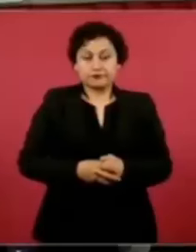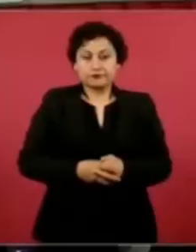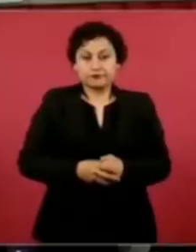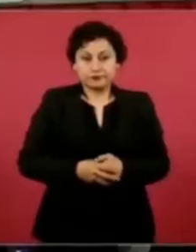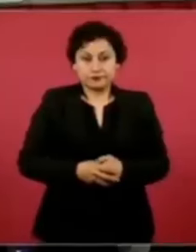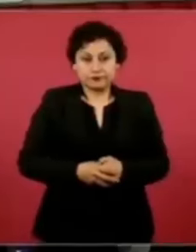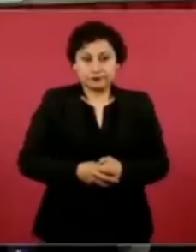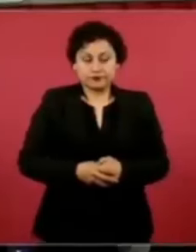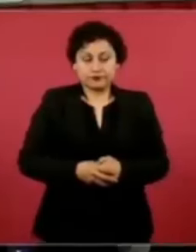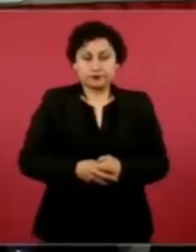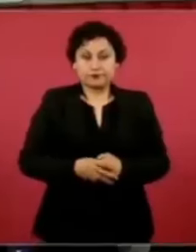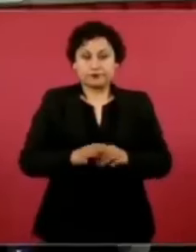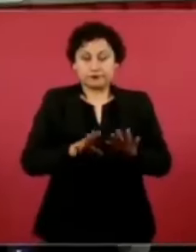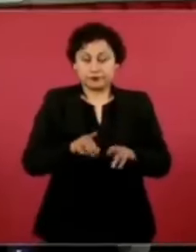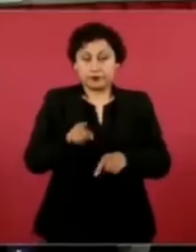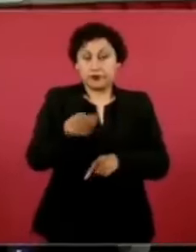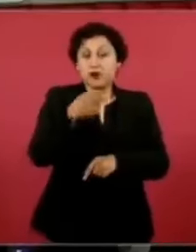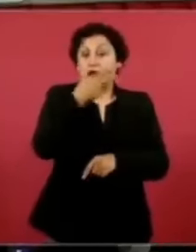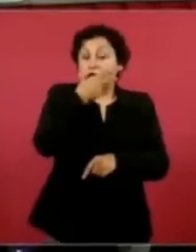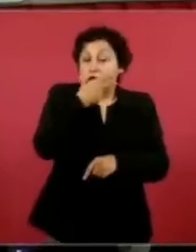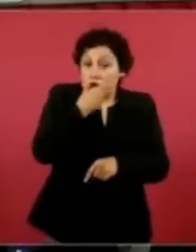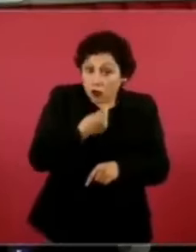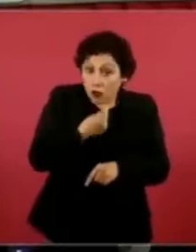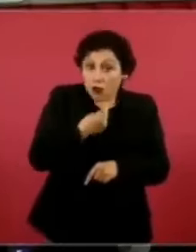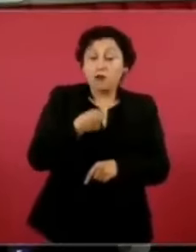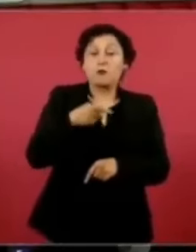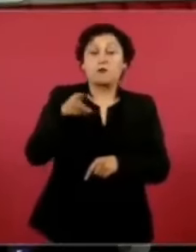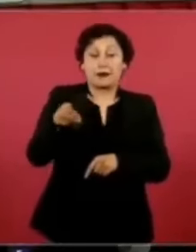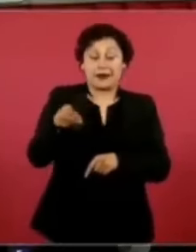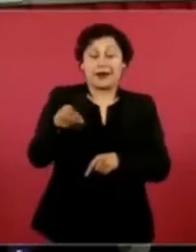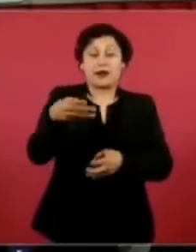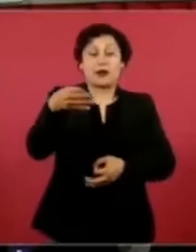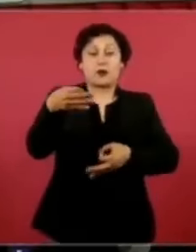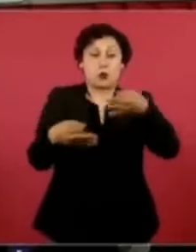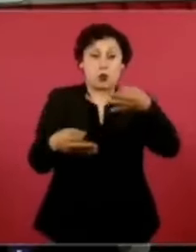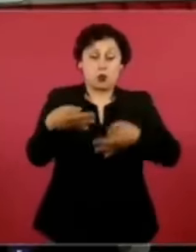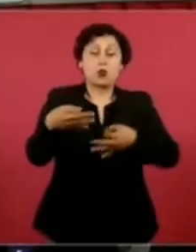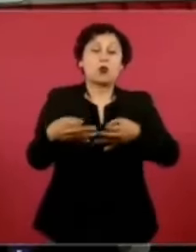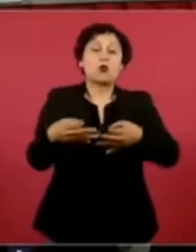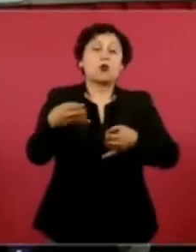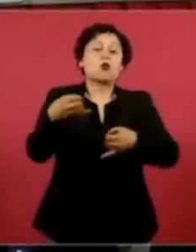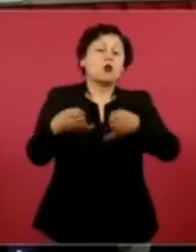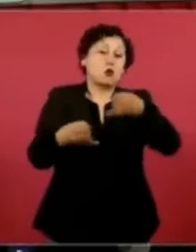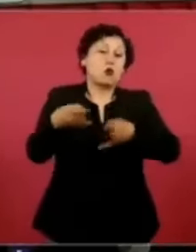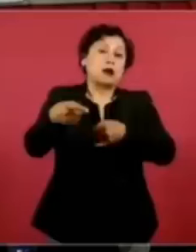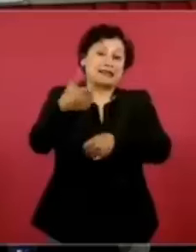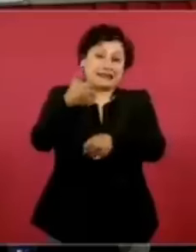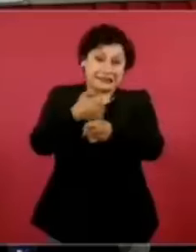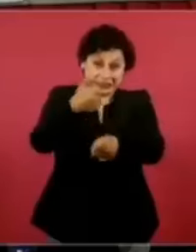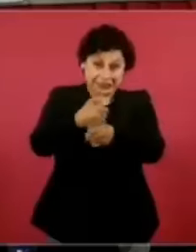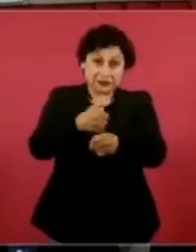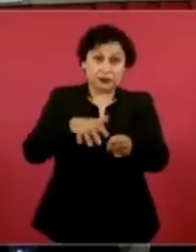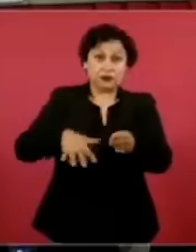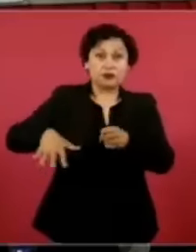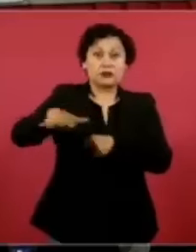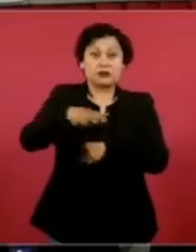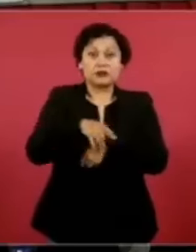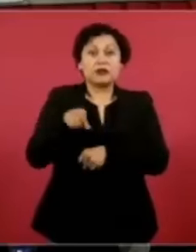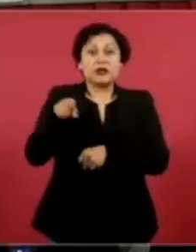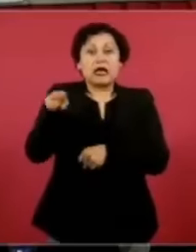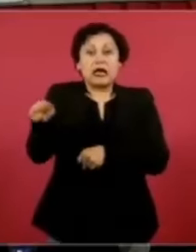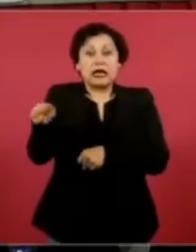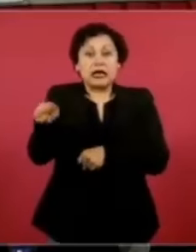El juez sexto de distrito ignoró por completo los argumentos de